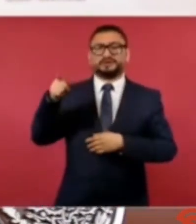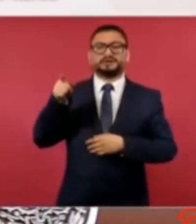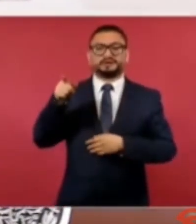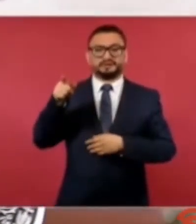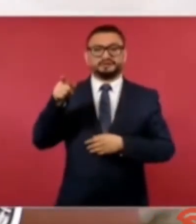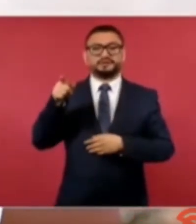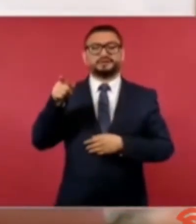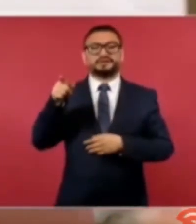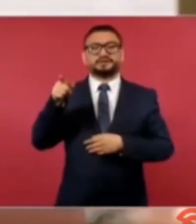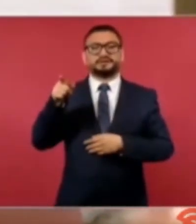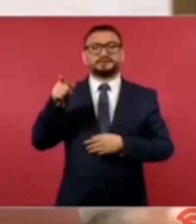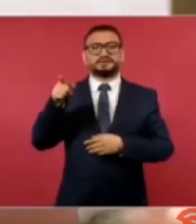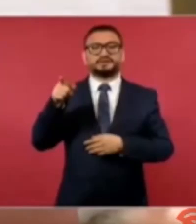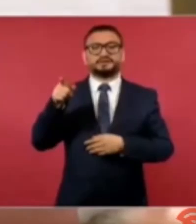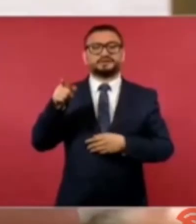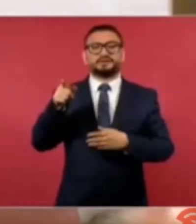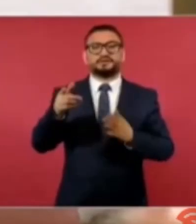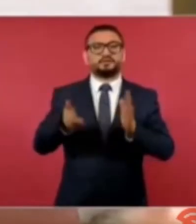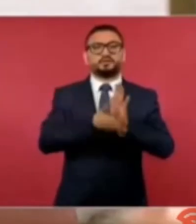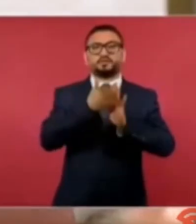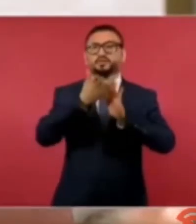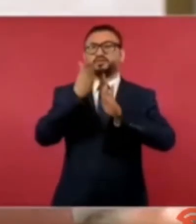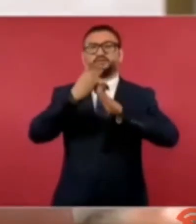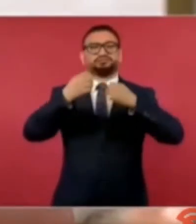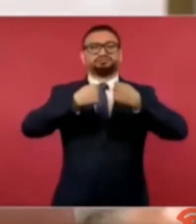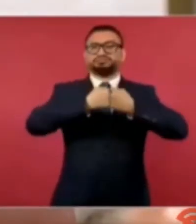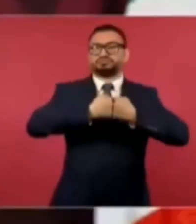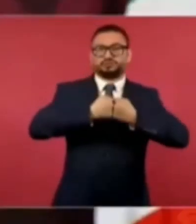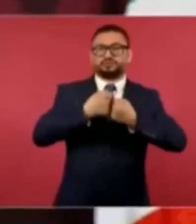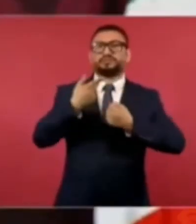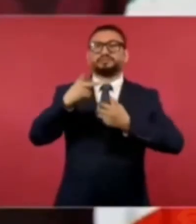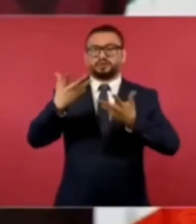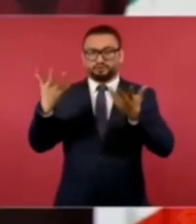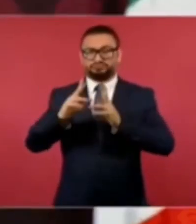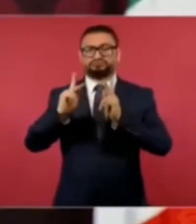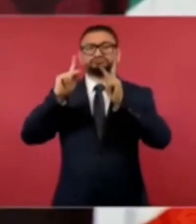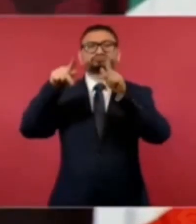no hizo muros pero que construyó puentes.